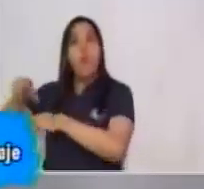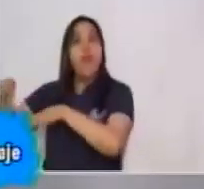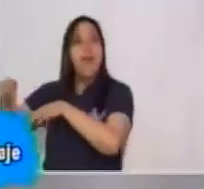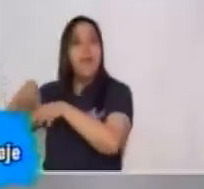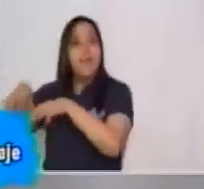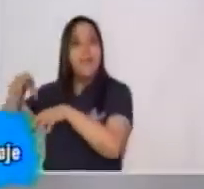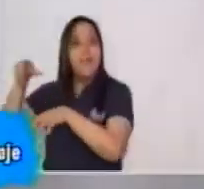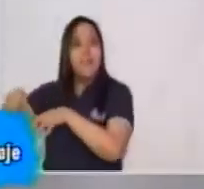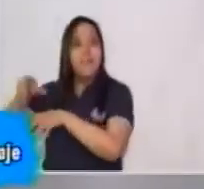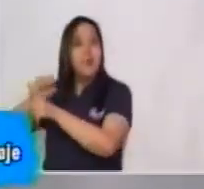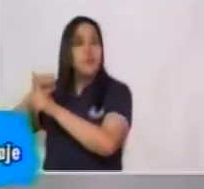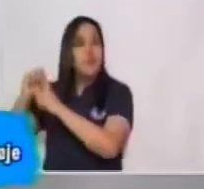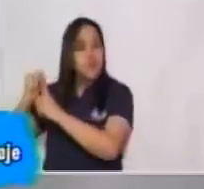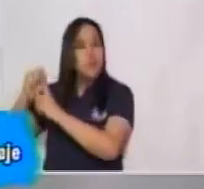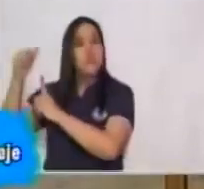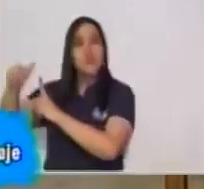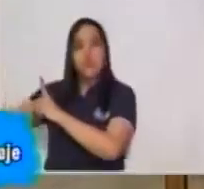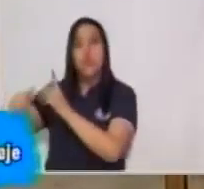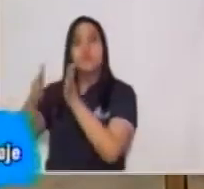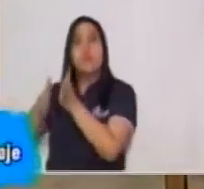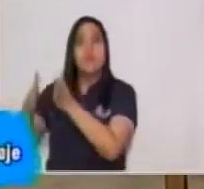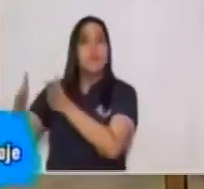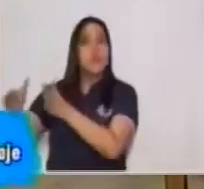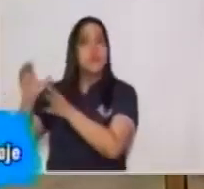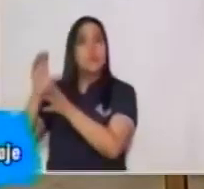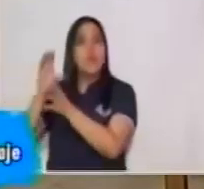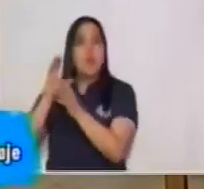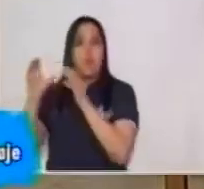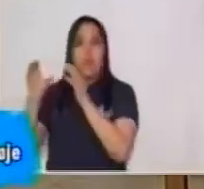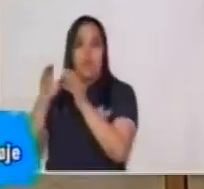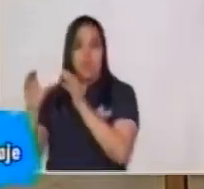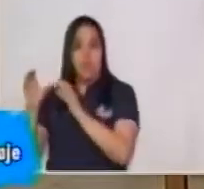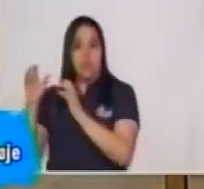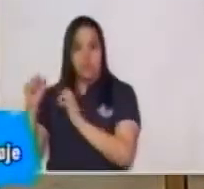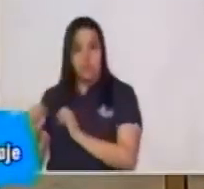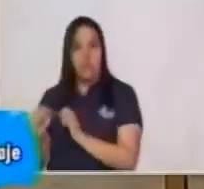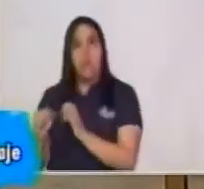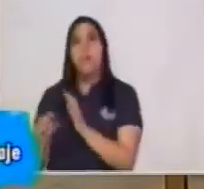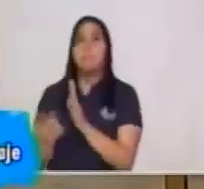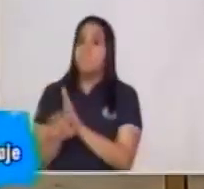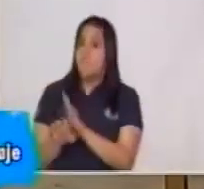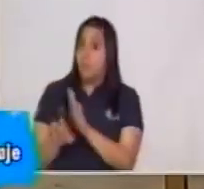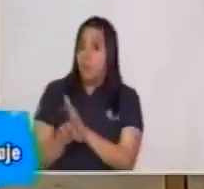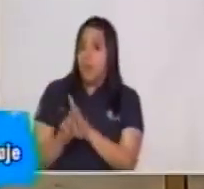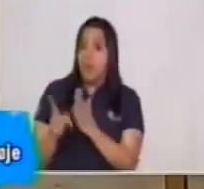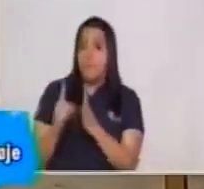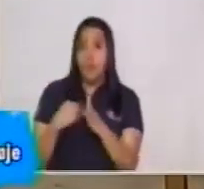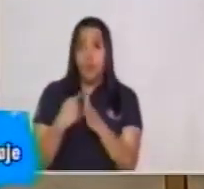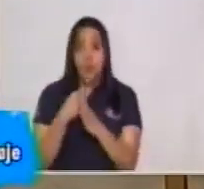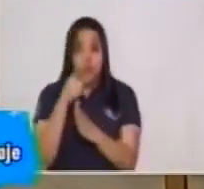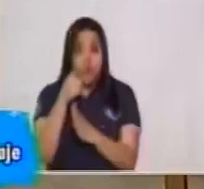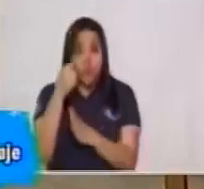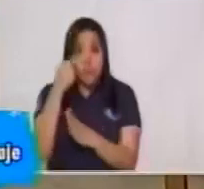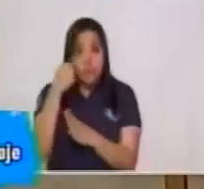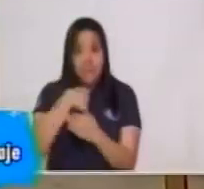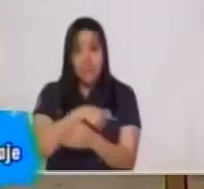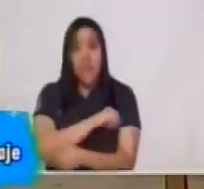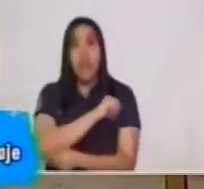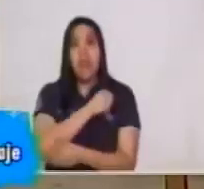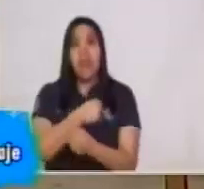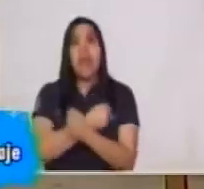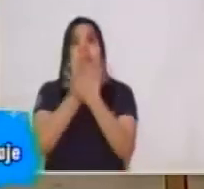da un determinado proceso de comunicación. Incluso cuando tú estás de día, o